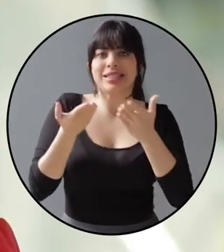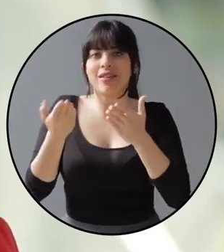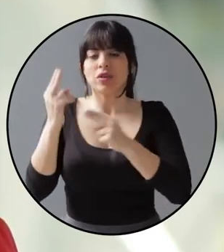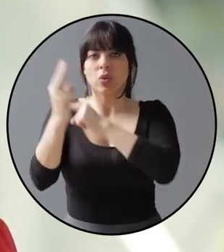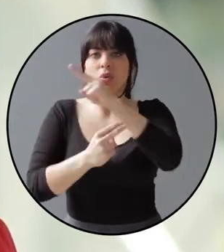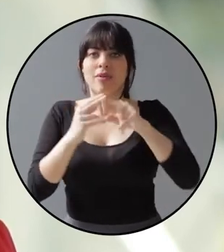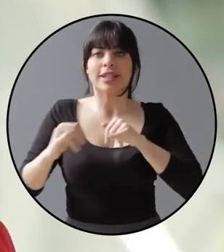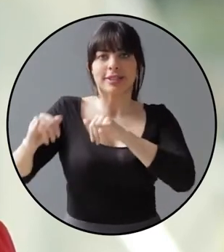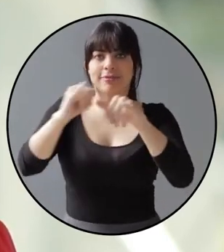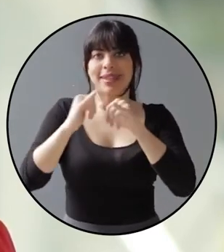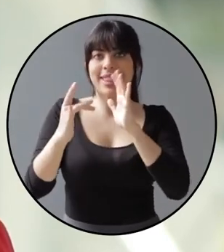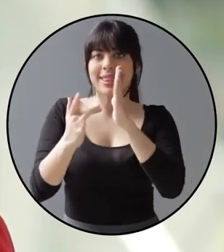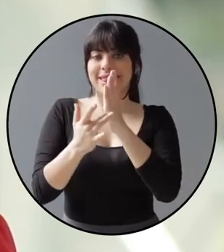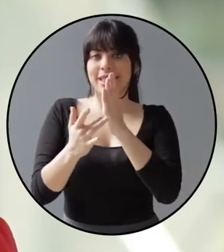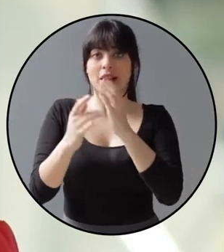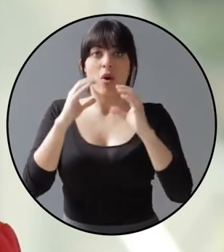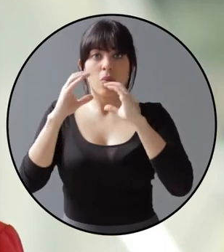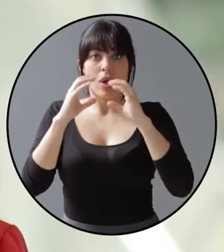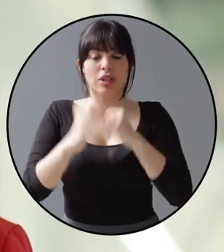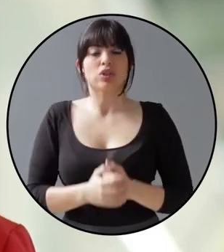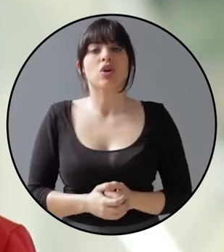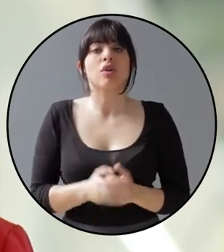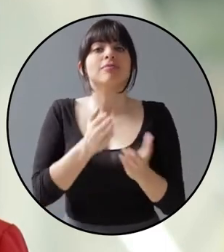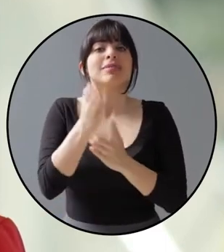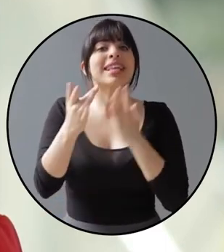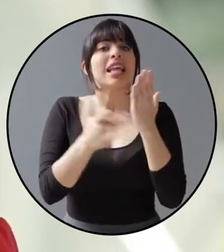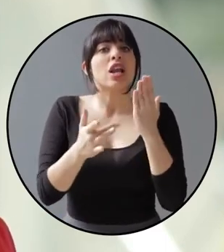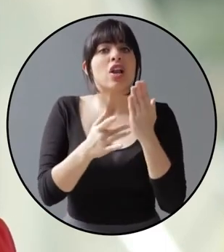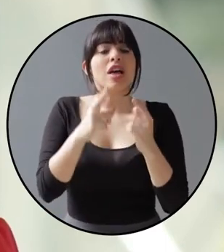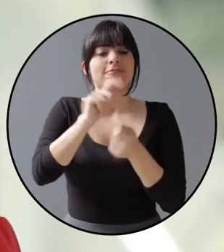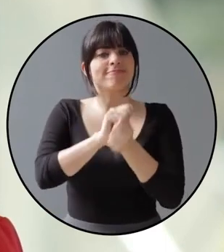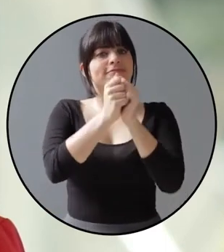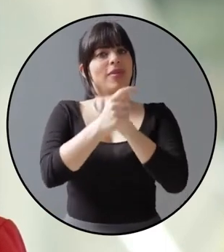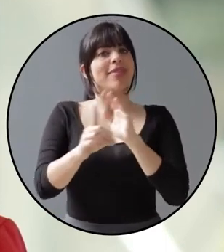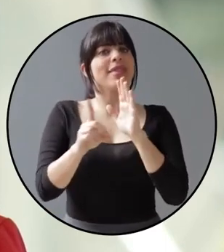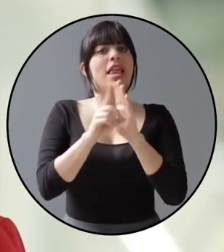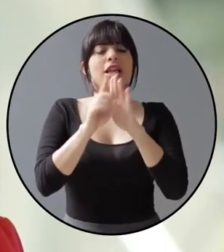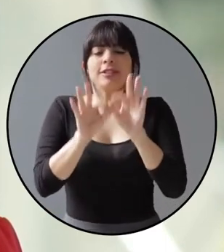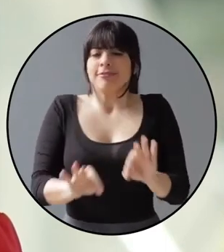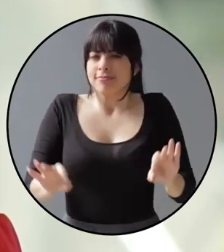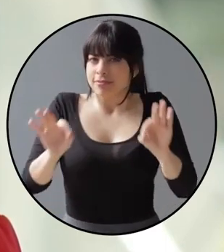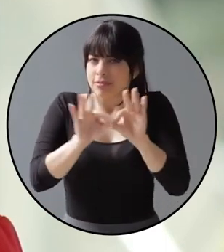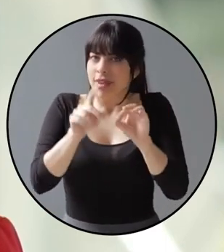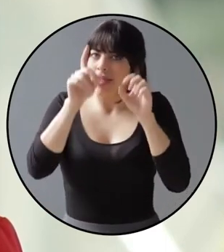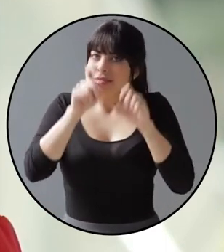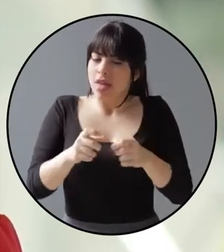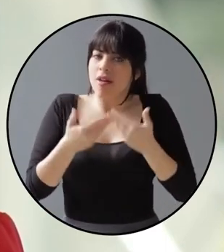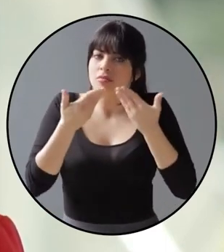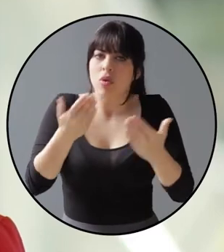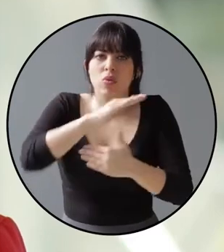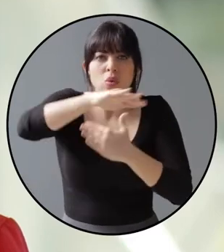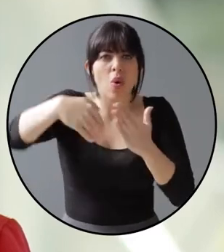servicio universal de telecomunicaciones. El acceso a las tecnologías se convierte en un derecho indispensable que nos debe